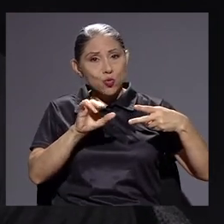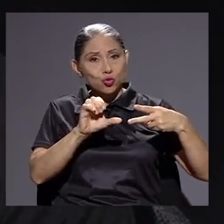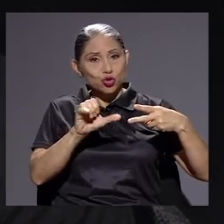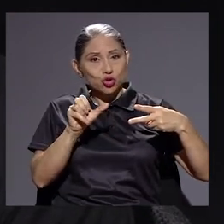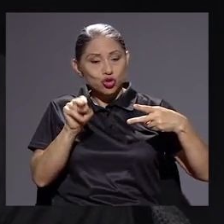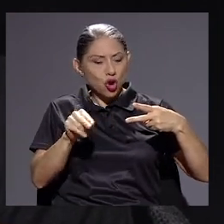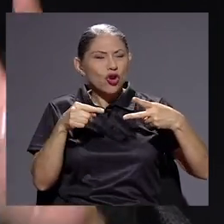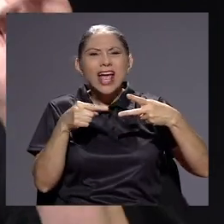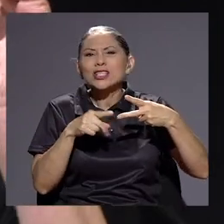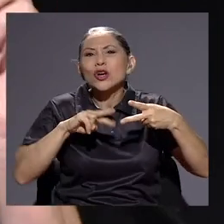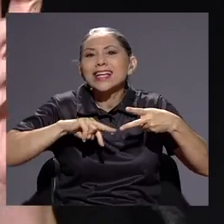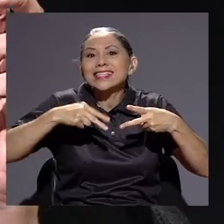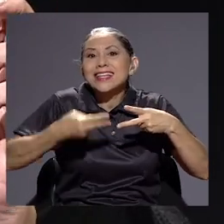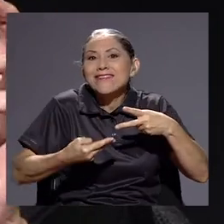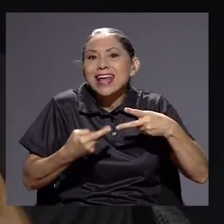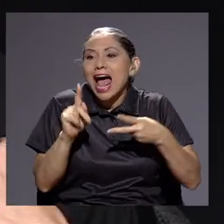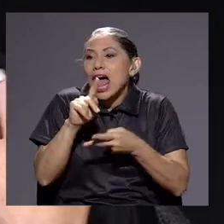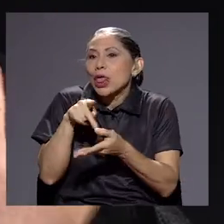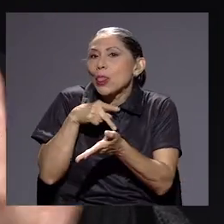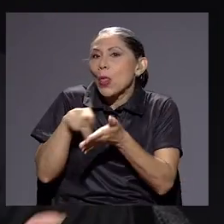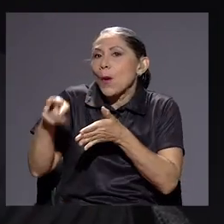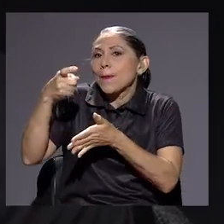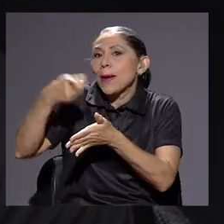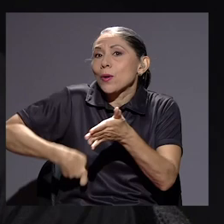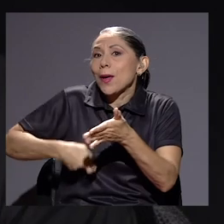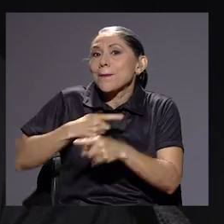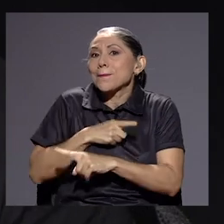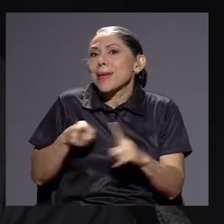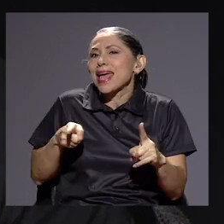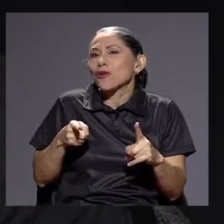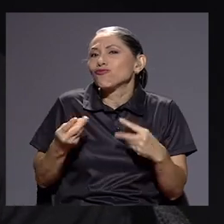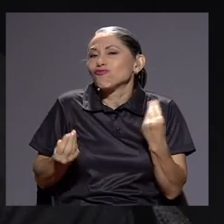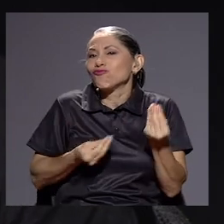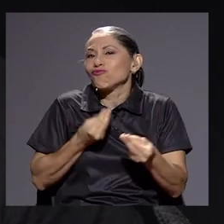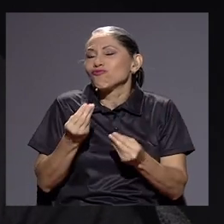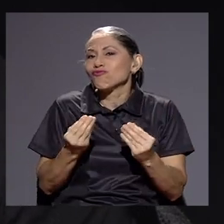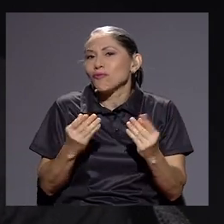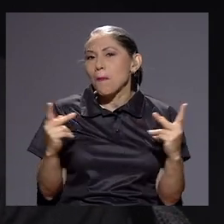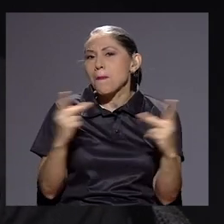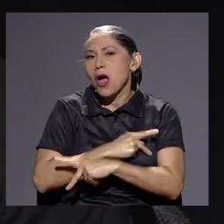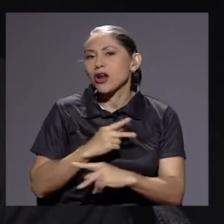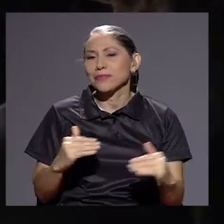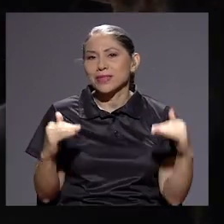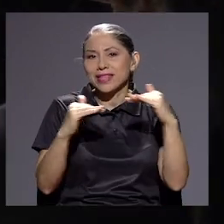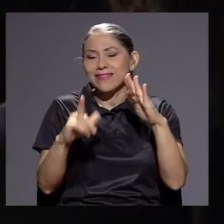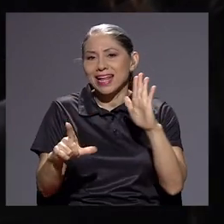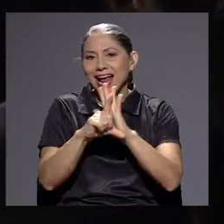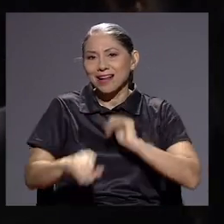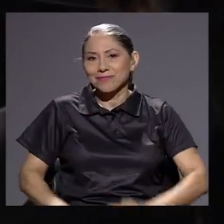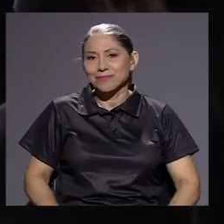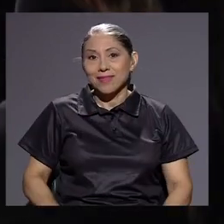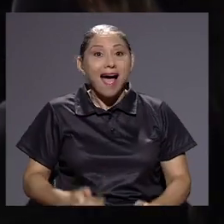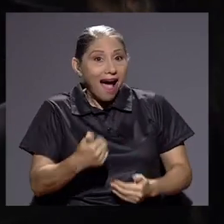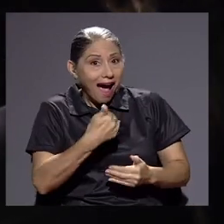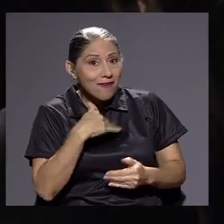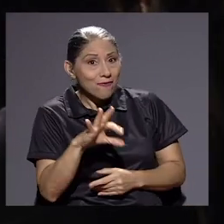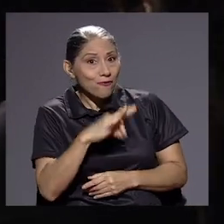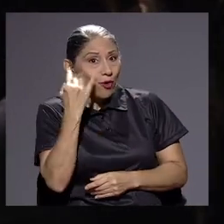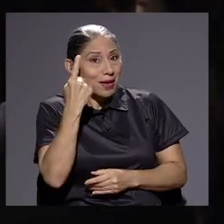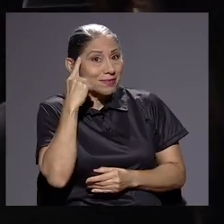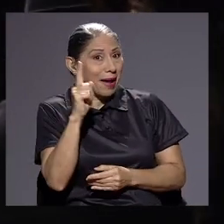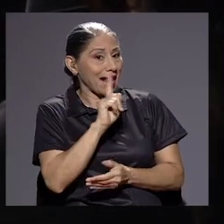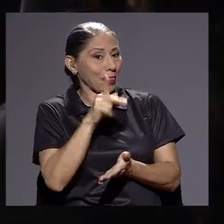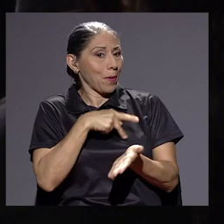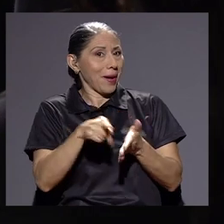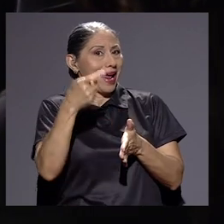estamos hablando de una evasión, pero legal. Esa es la peor todavía. ¿Existen portillos para poderlo hacer? Existen portillos,